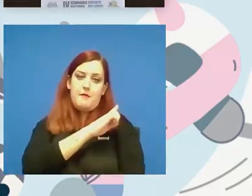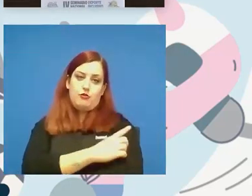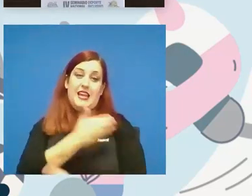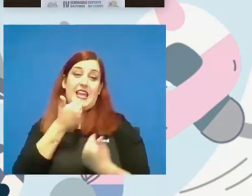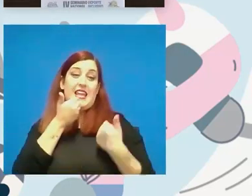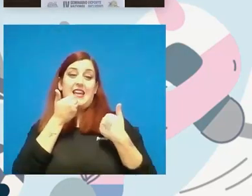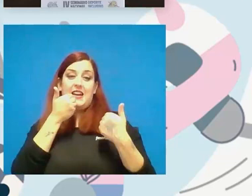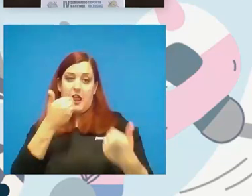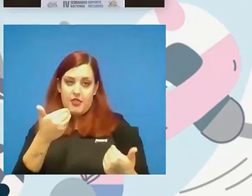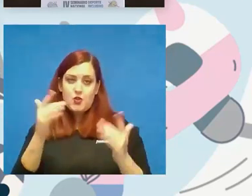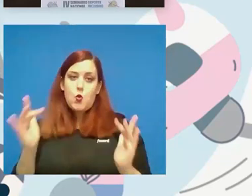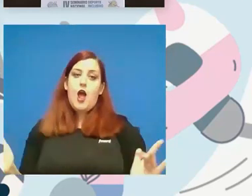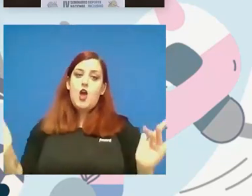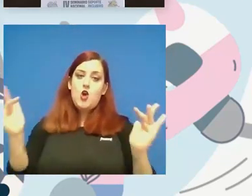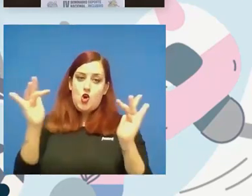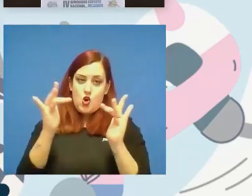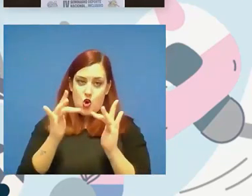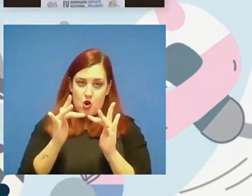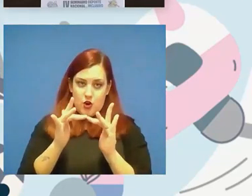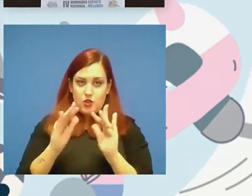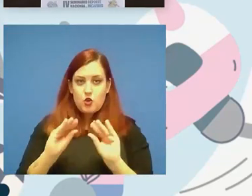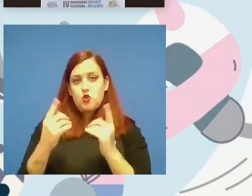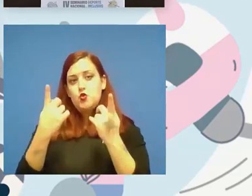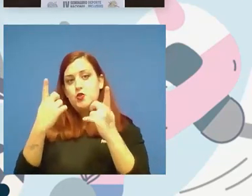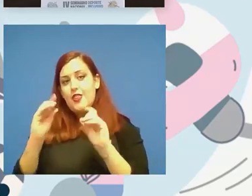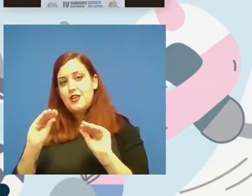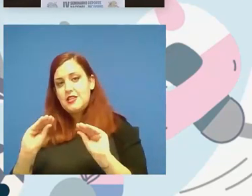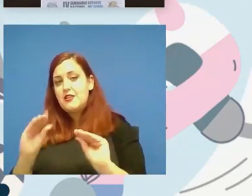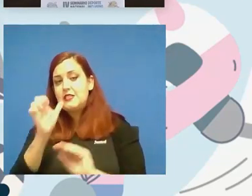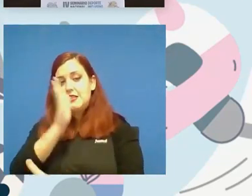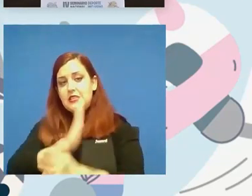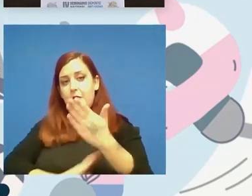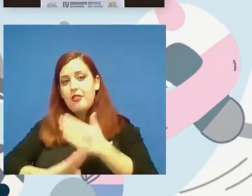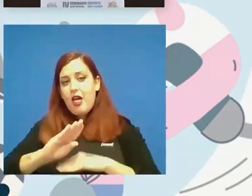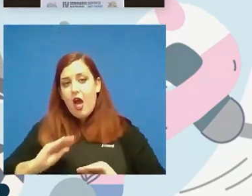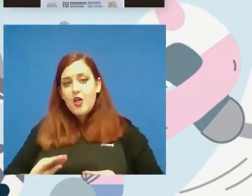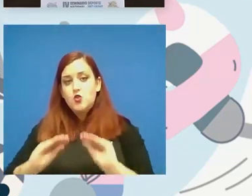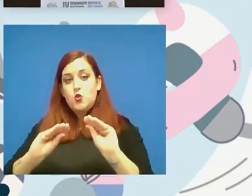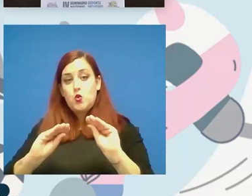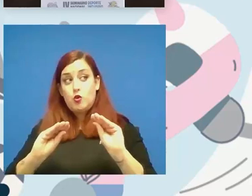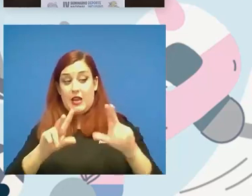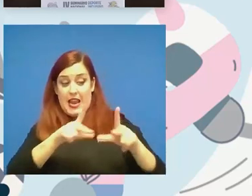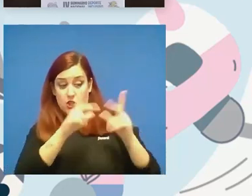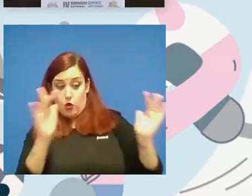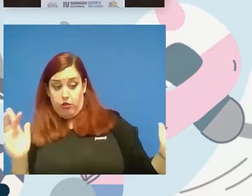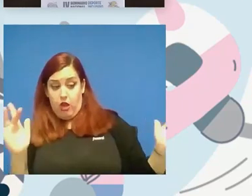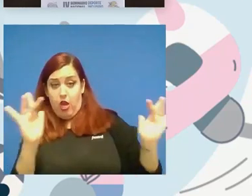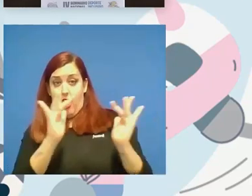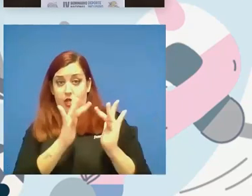una conexión entre sus necesidades es su discapacidad y la sociedad es decir y los